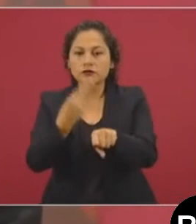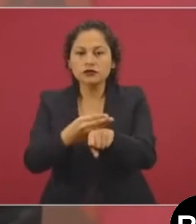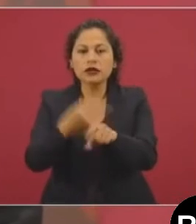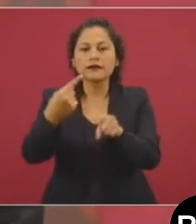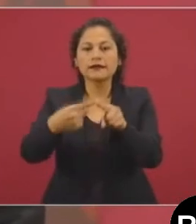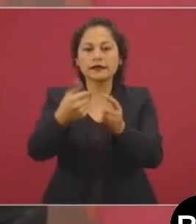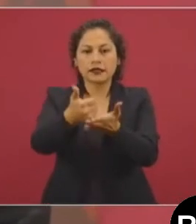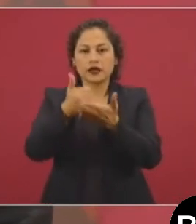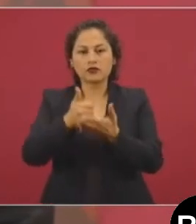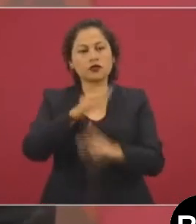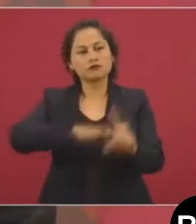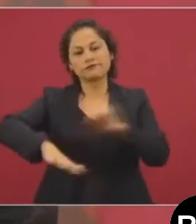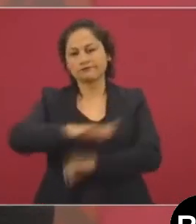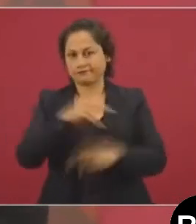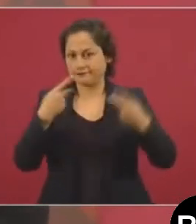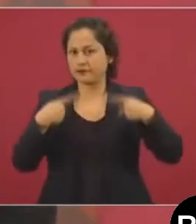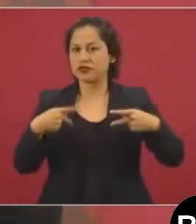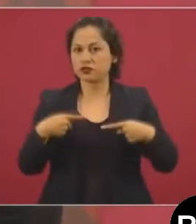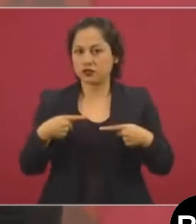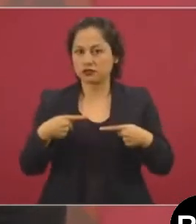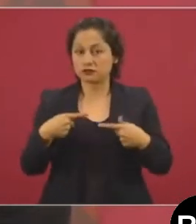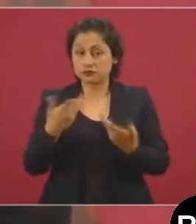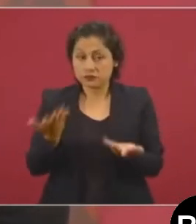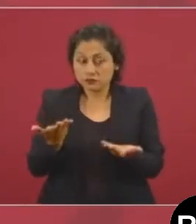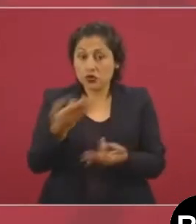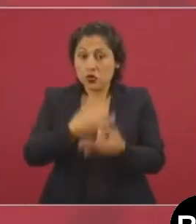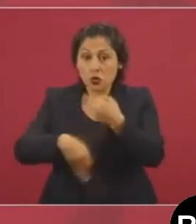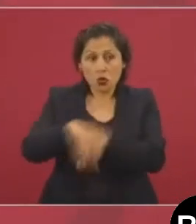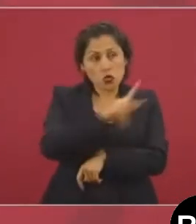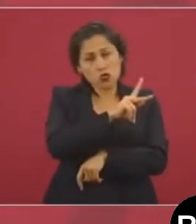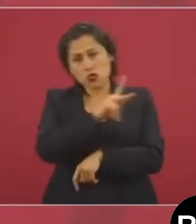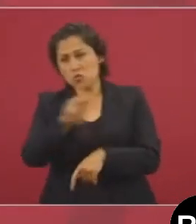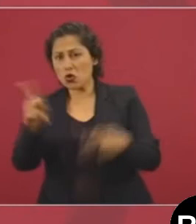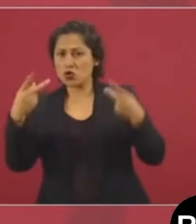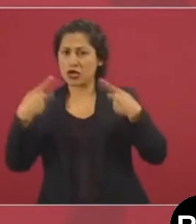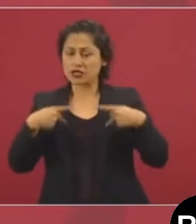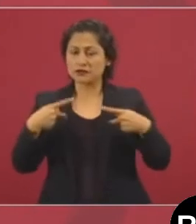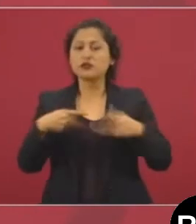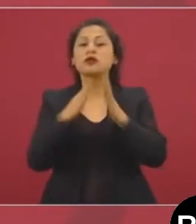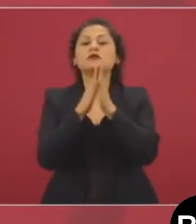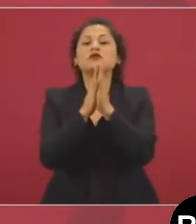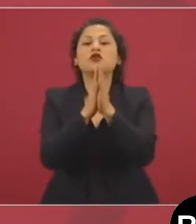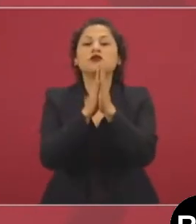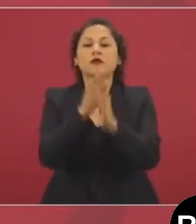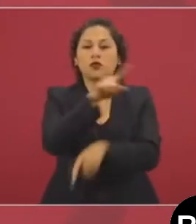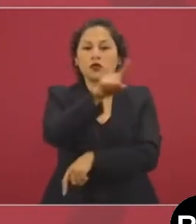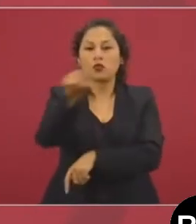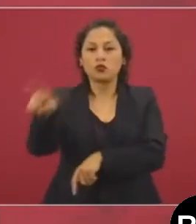Los ciudadanos que estén pendientes, que cuiden